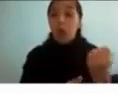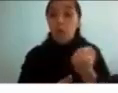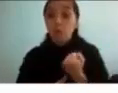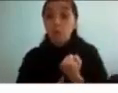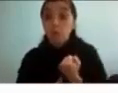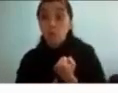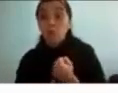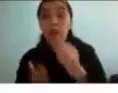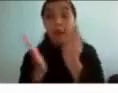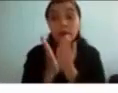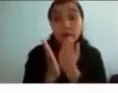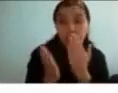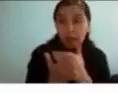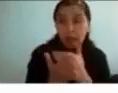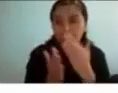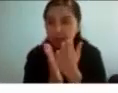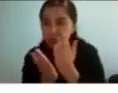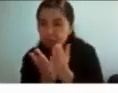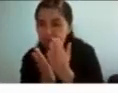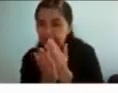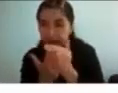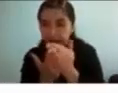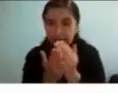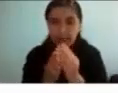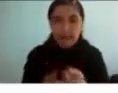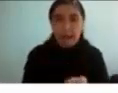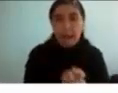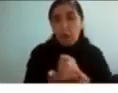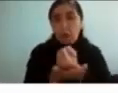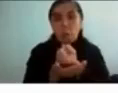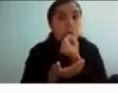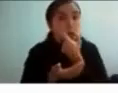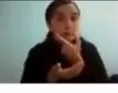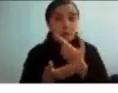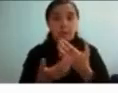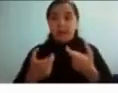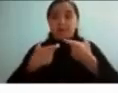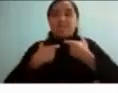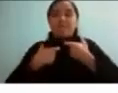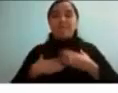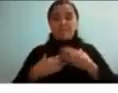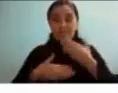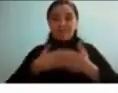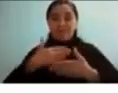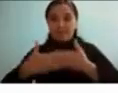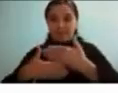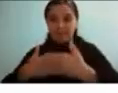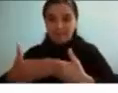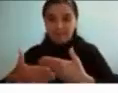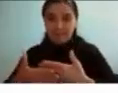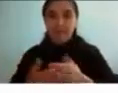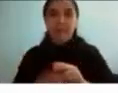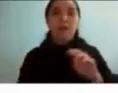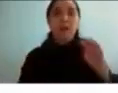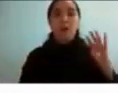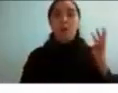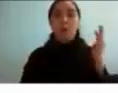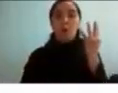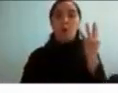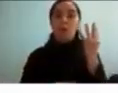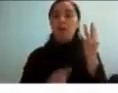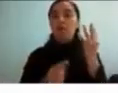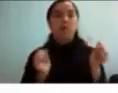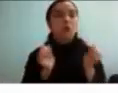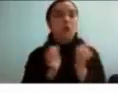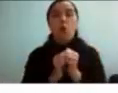estrategias por ejemplo de estrategias farmacológicas etcétera en cuarto lugar siempre va a estar contigo así